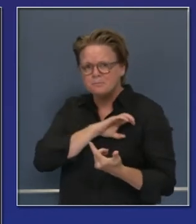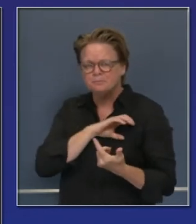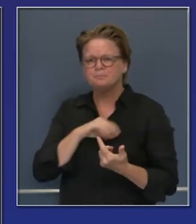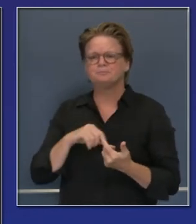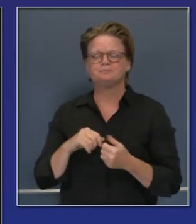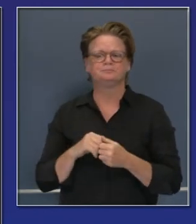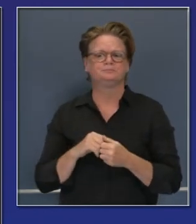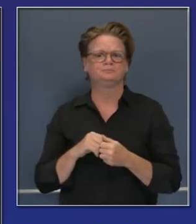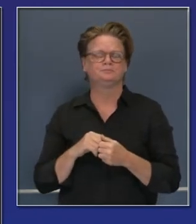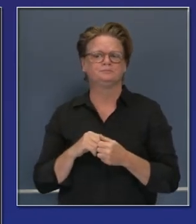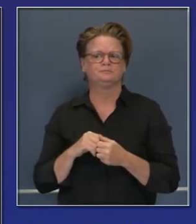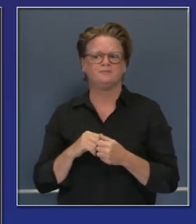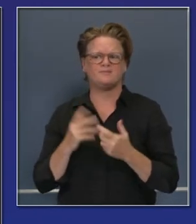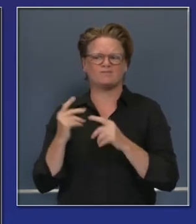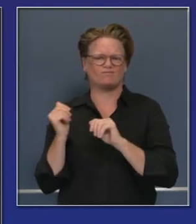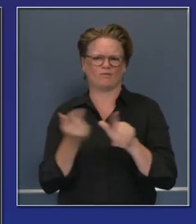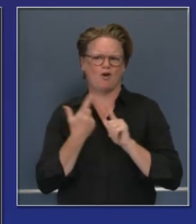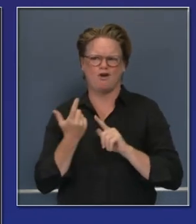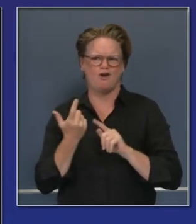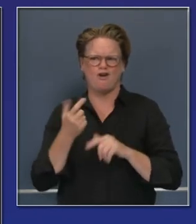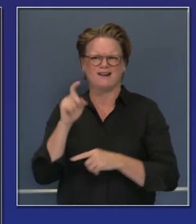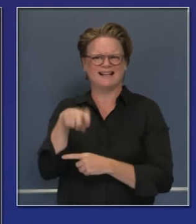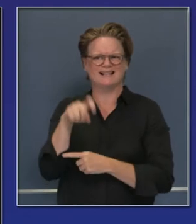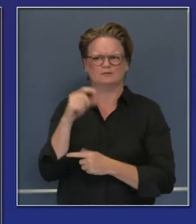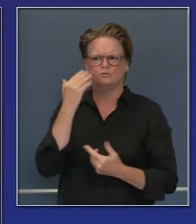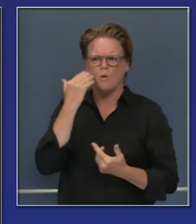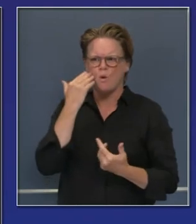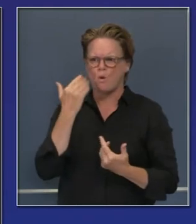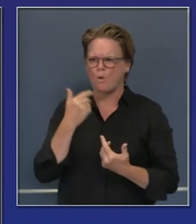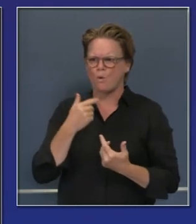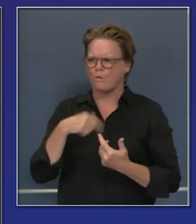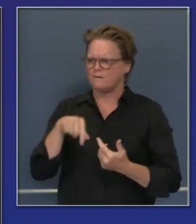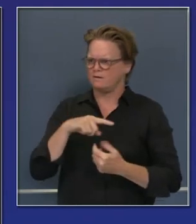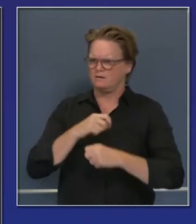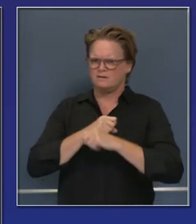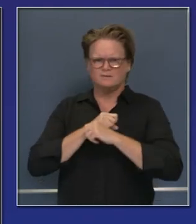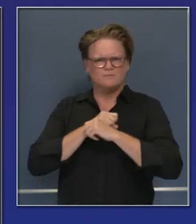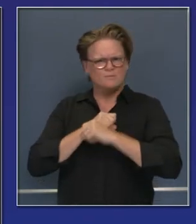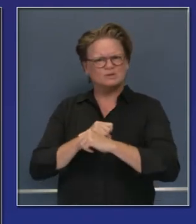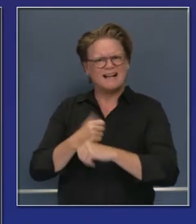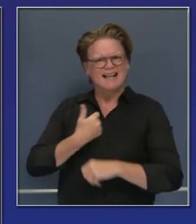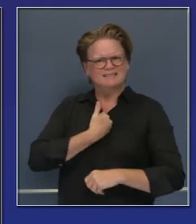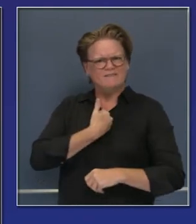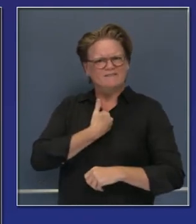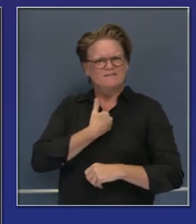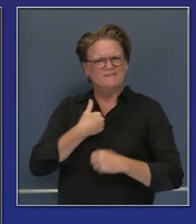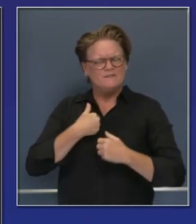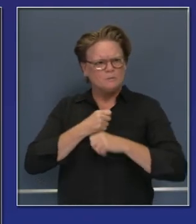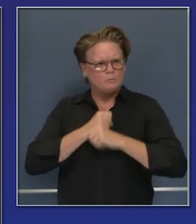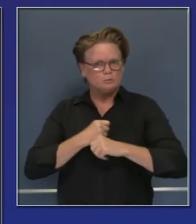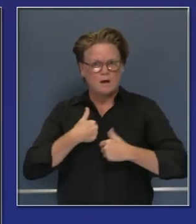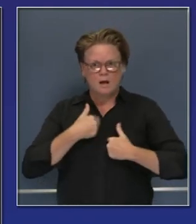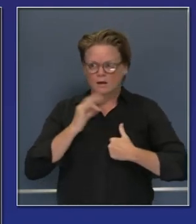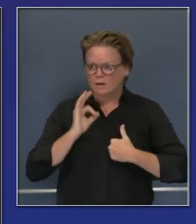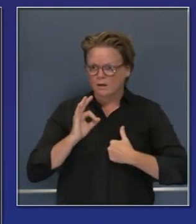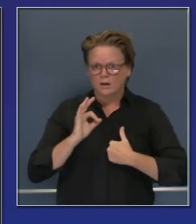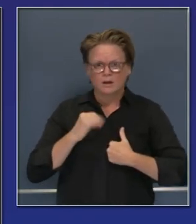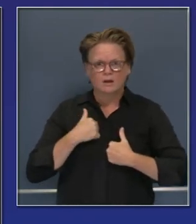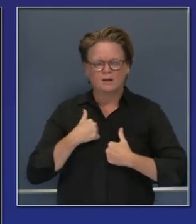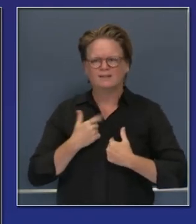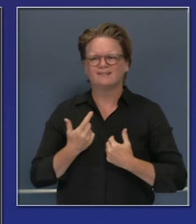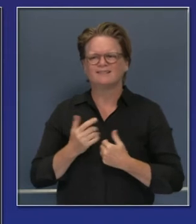policía y cualquier empleado del condado, los socorristas. todos ellos tienen que tener la habilidad